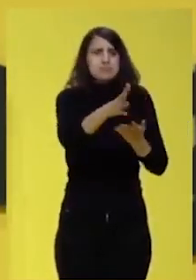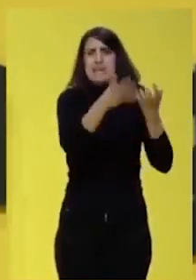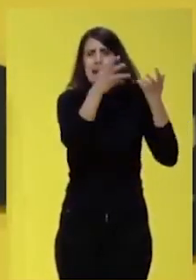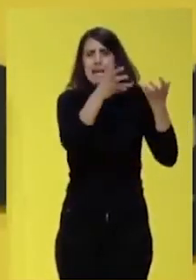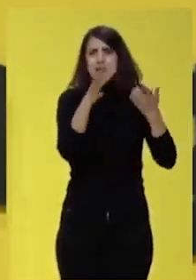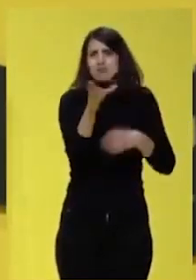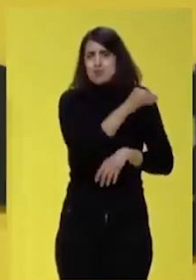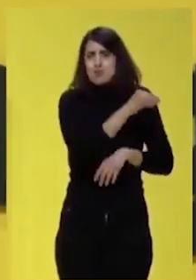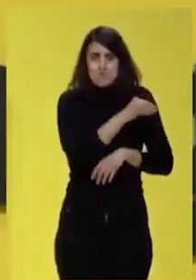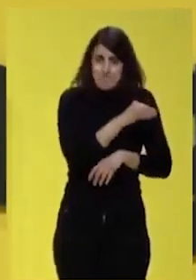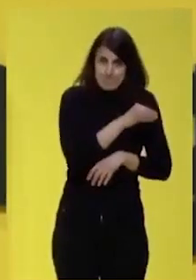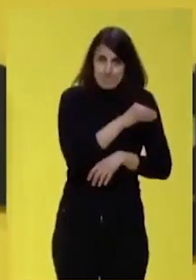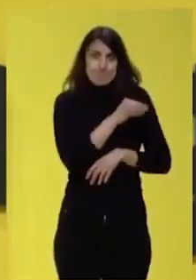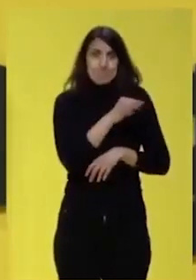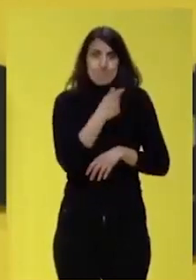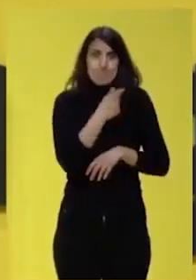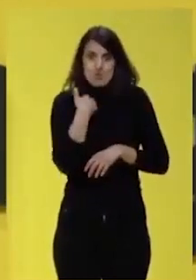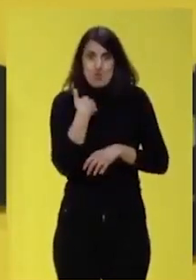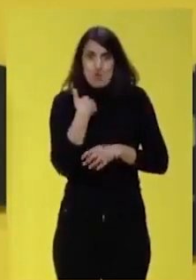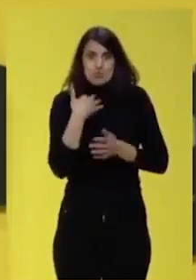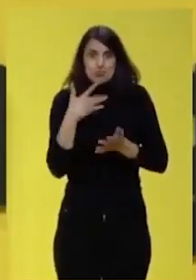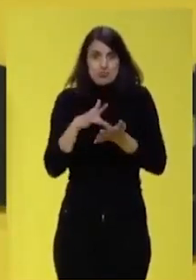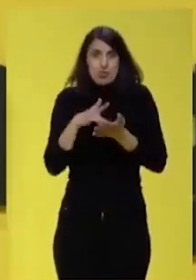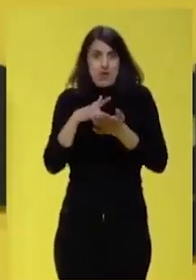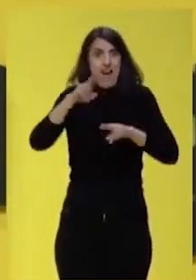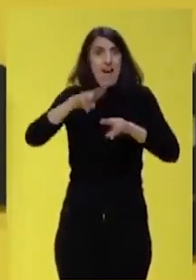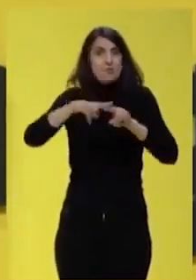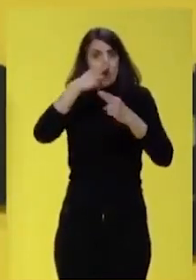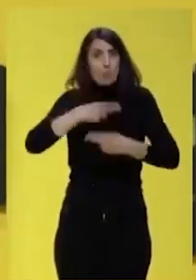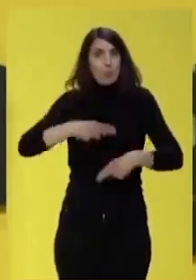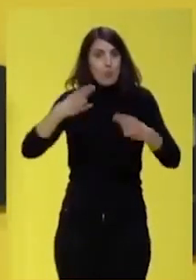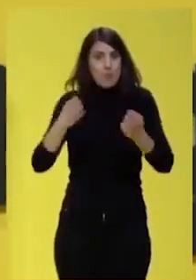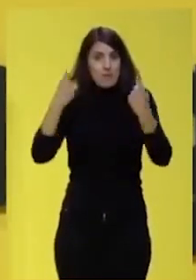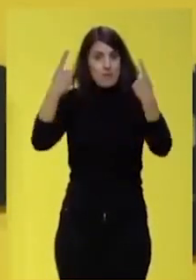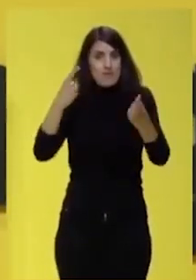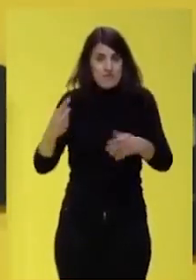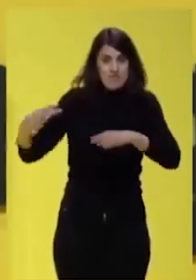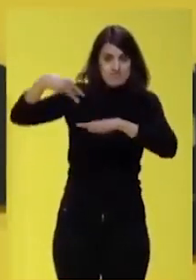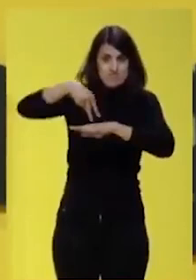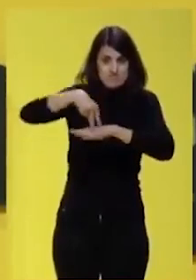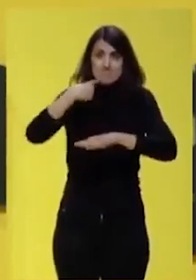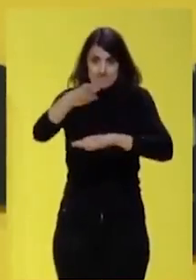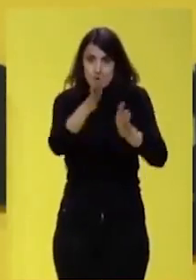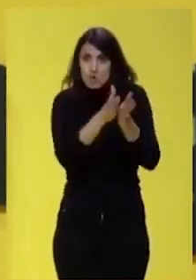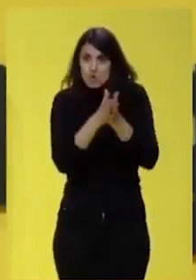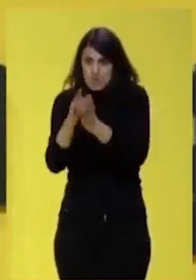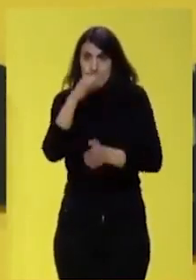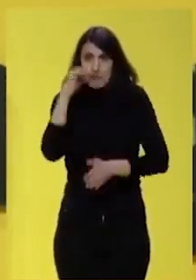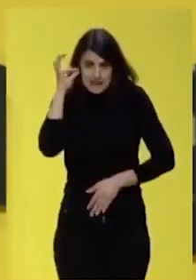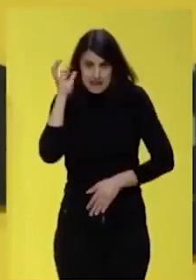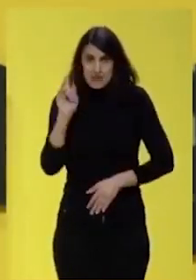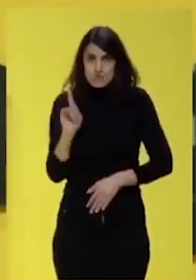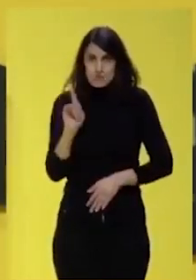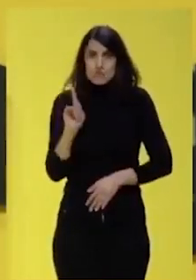todo. Yo le hice una apelación en mi primer acto público y les dije, compañeros y compañeras, si existe una